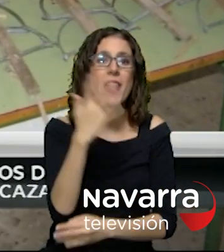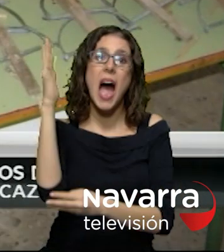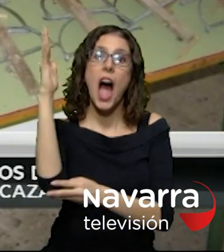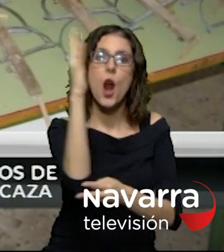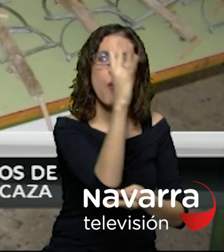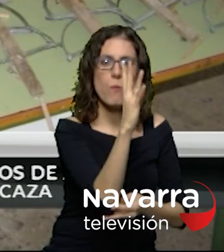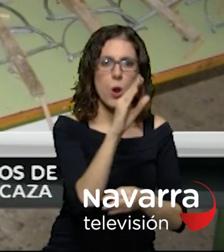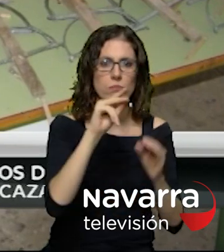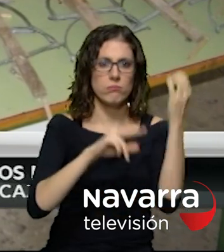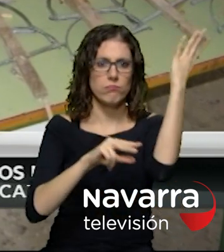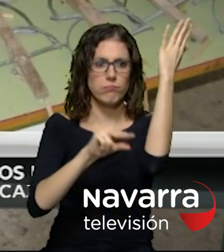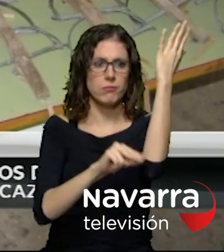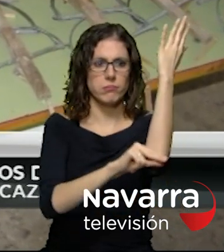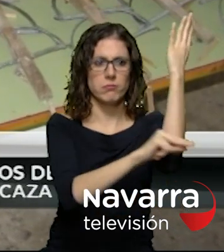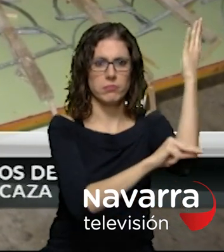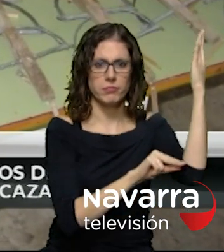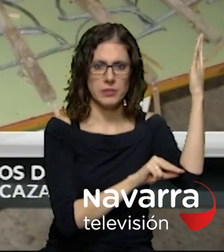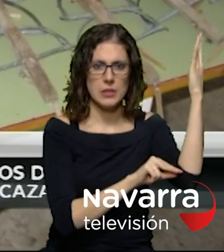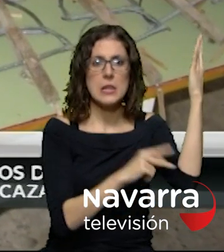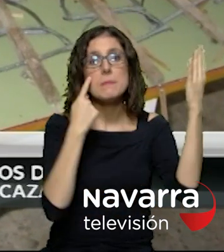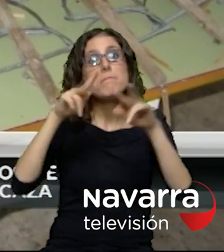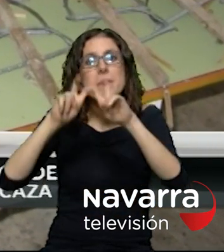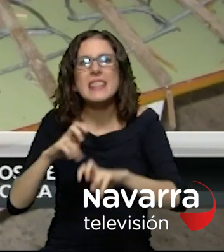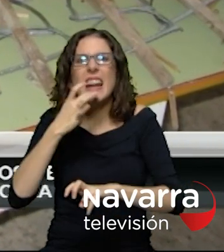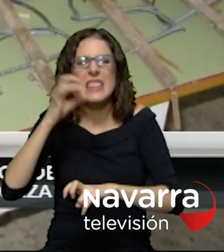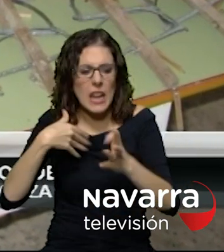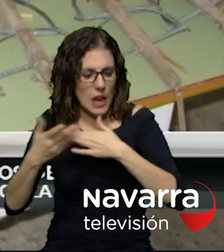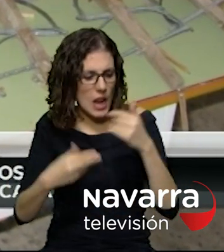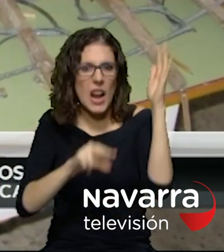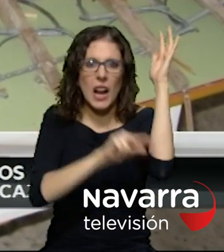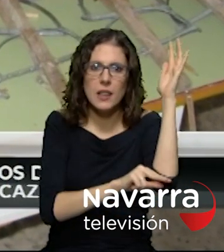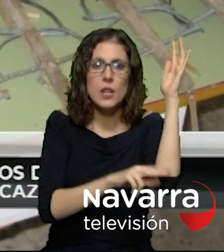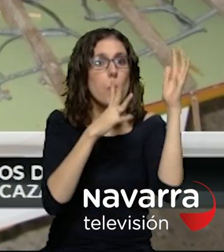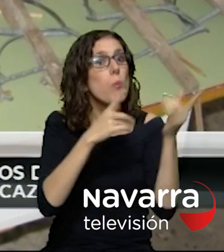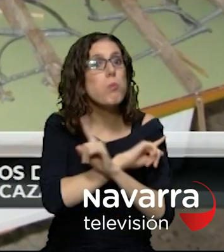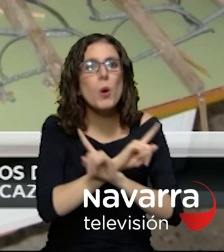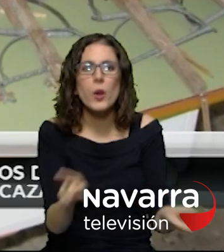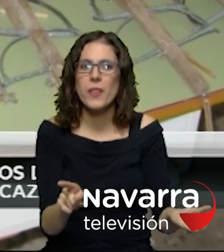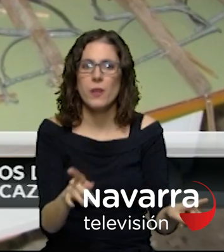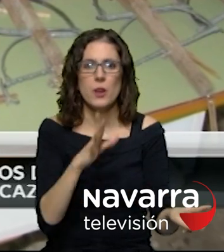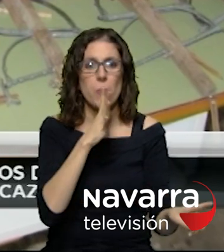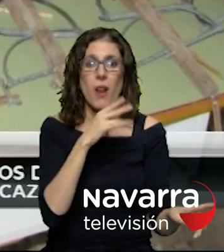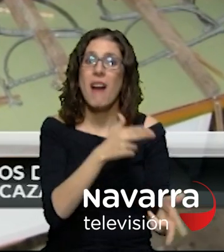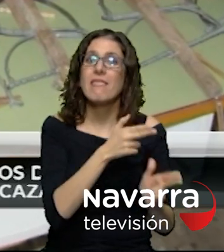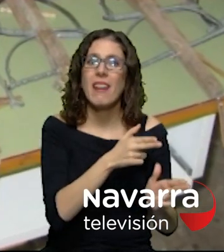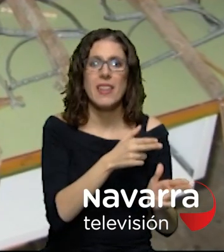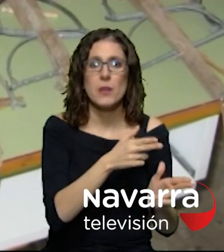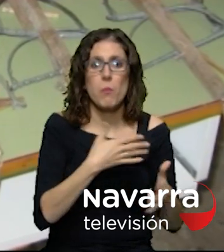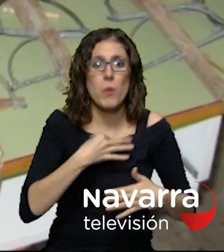porque está prohibido cazar con ellos debido a que no son selectivos y pueden atrapar cualquier tipo de especie animal